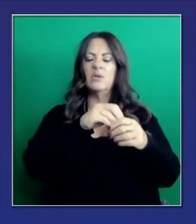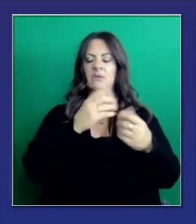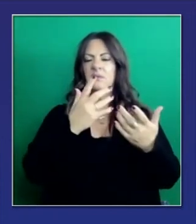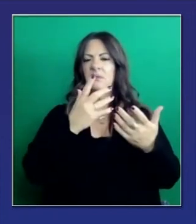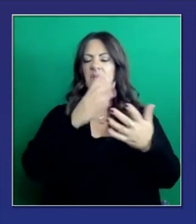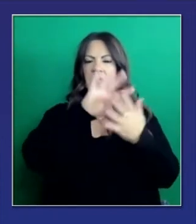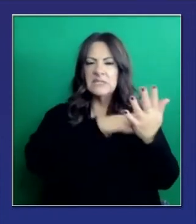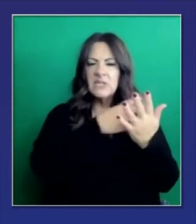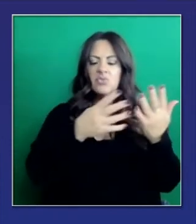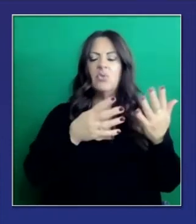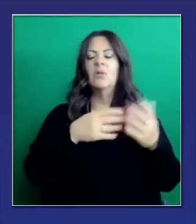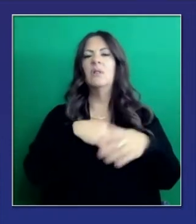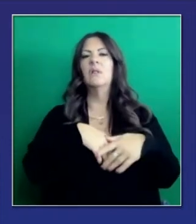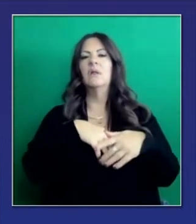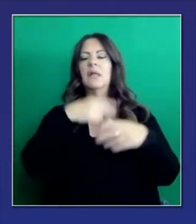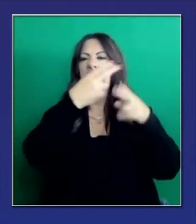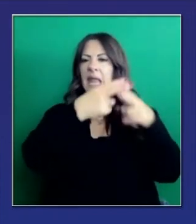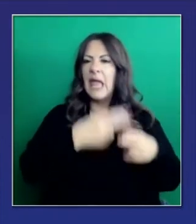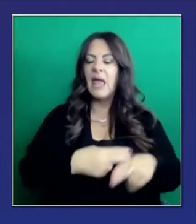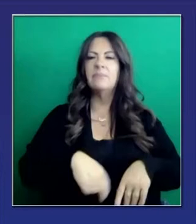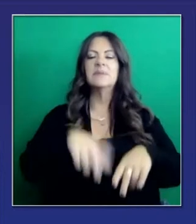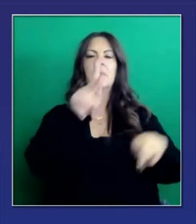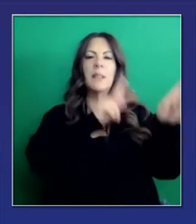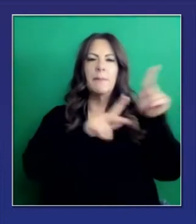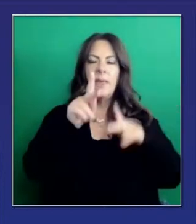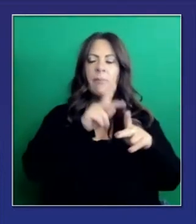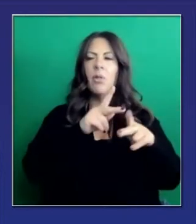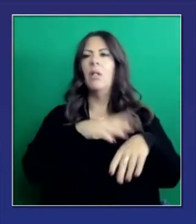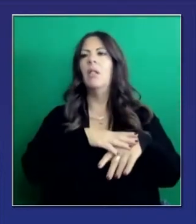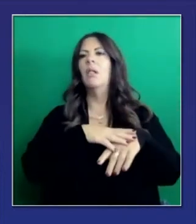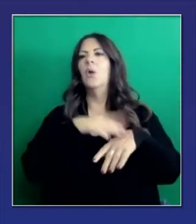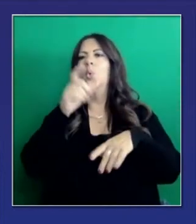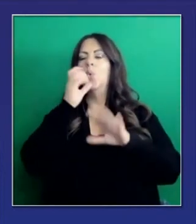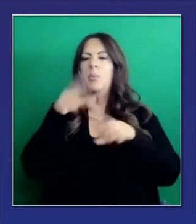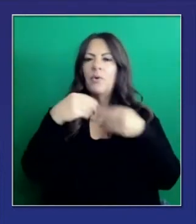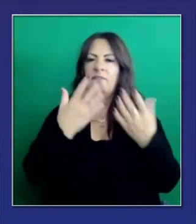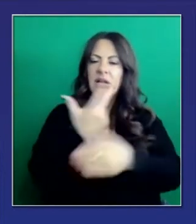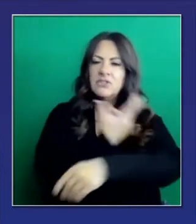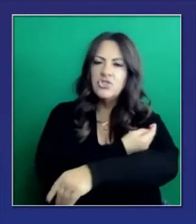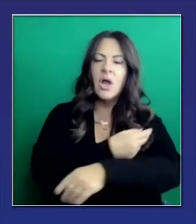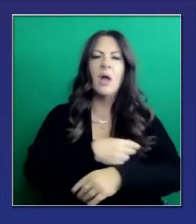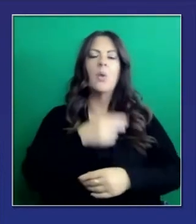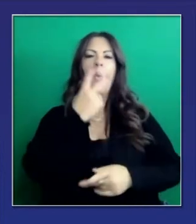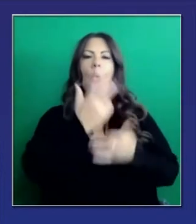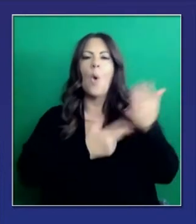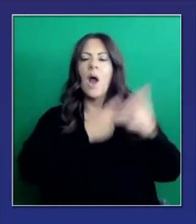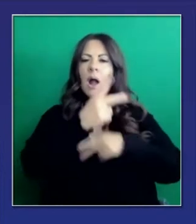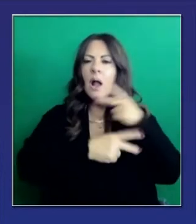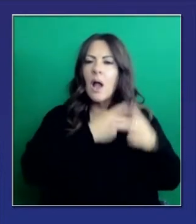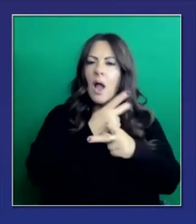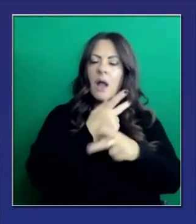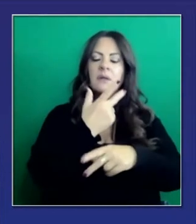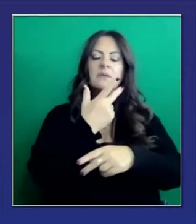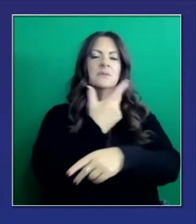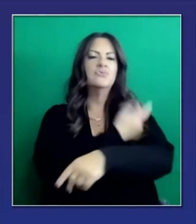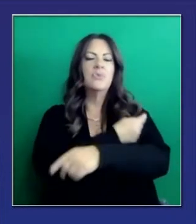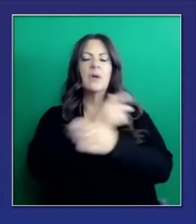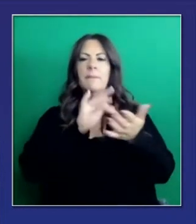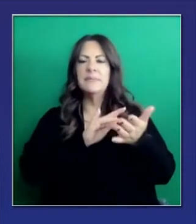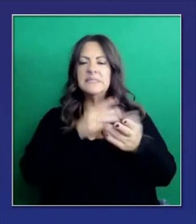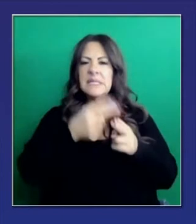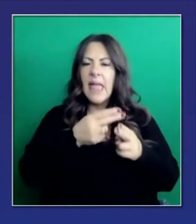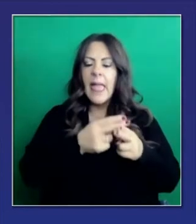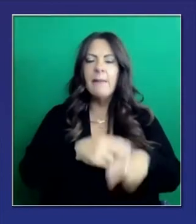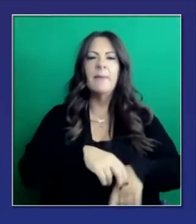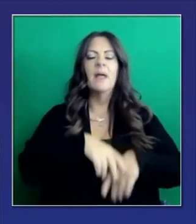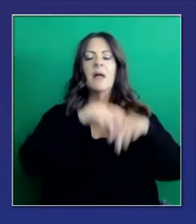espectro de las personas, y una base de datos que nos permite una actuación más inmediata y que se transfiera, que se